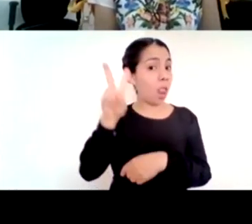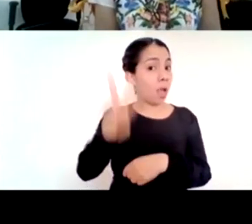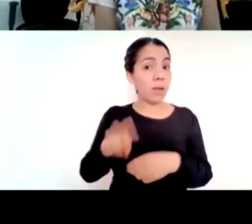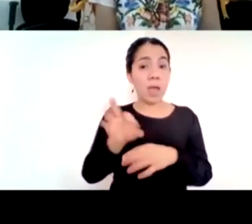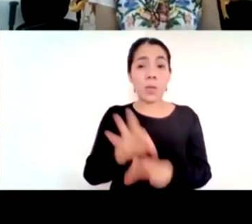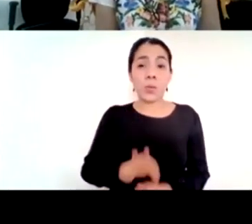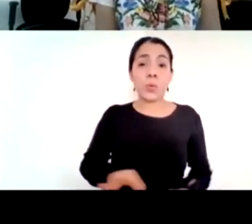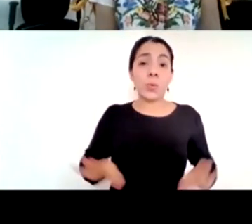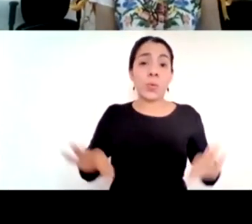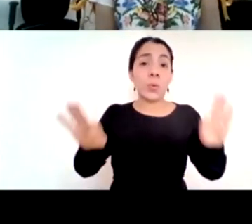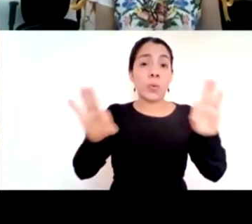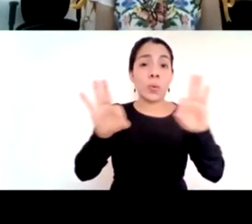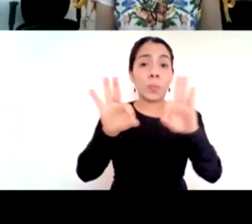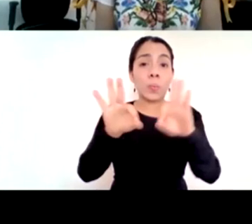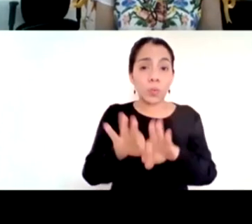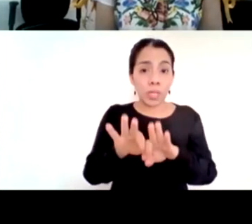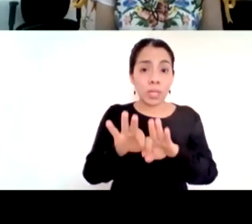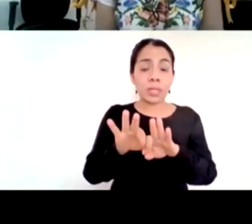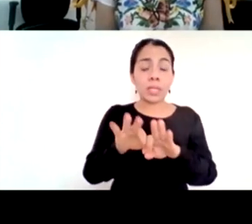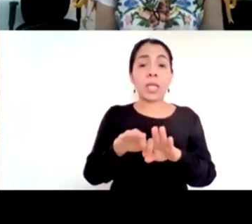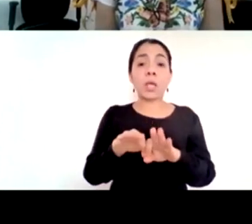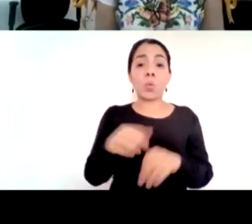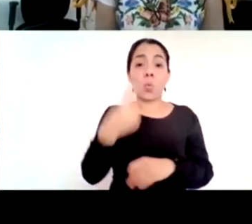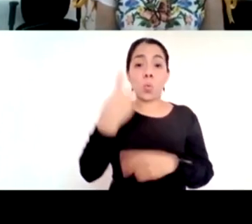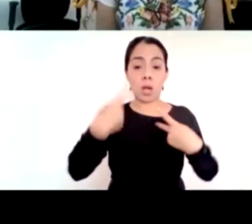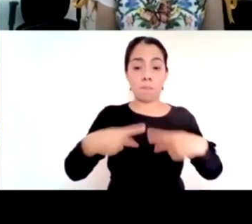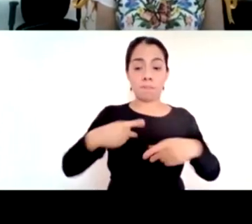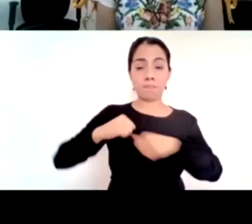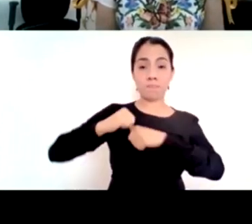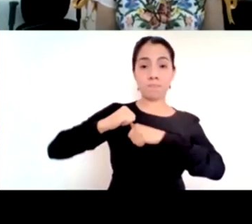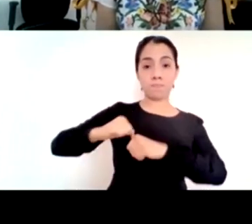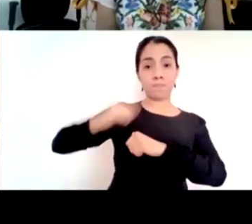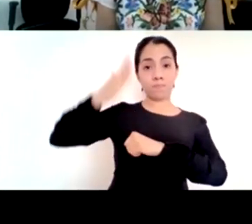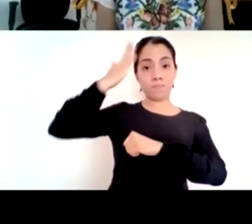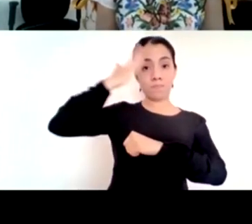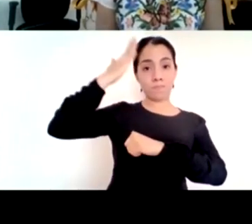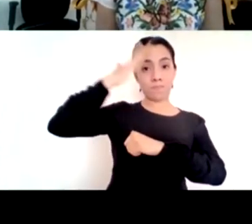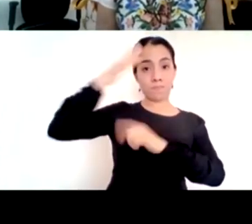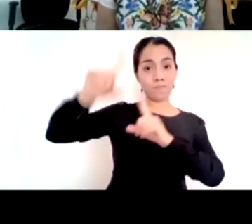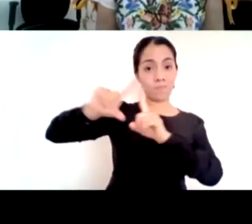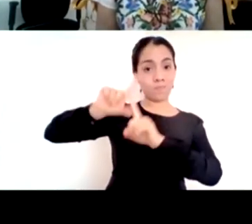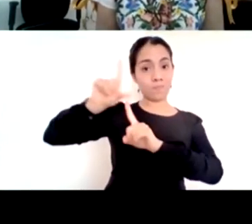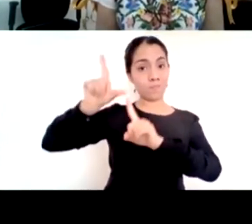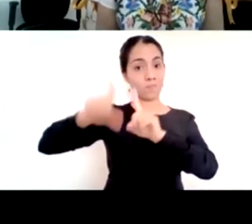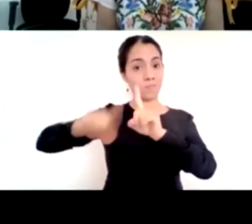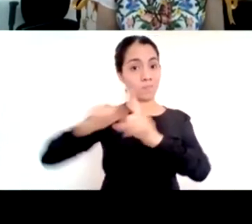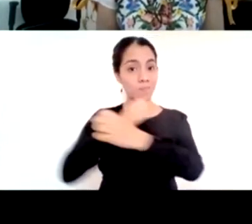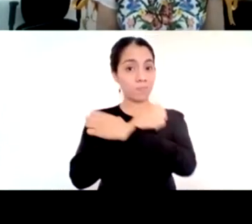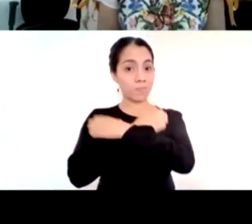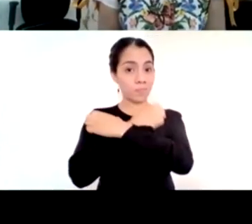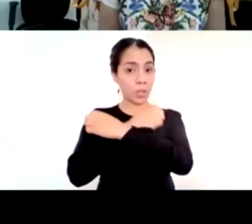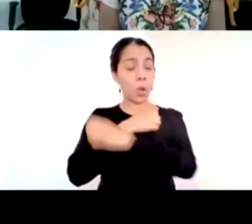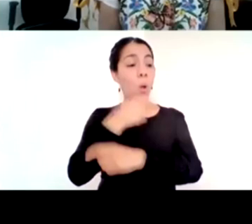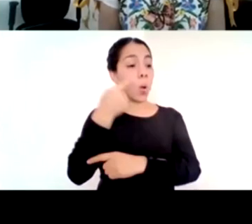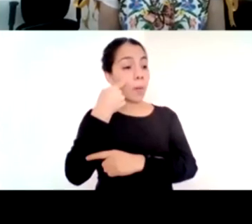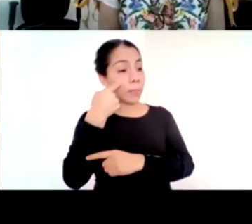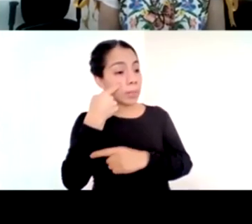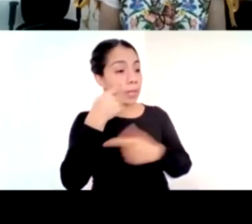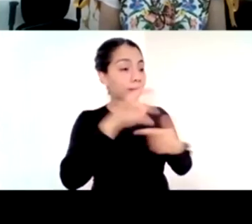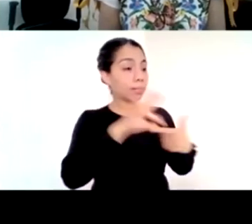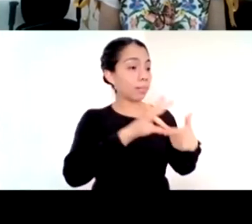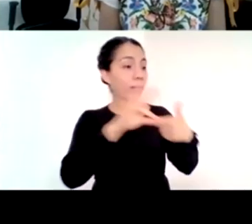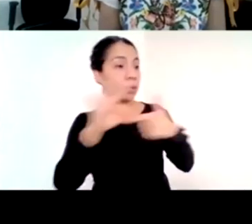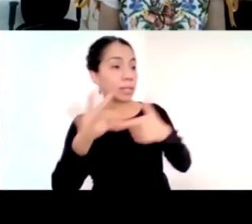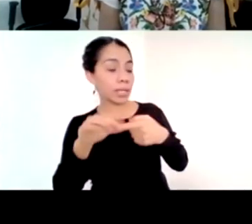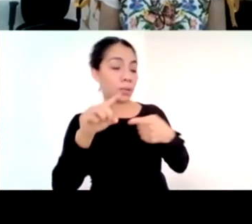federal que te va diciendo dale por aquí y que luego te permite discutir y he